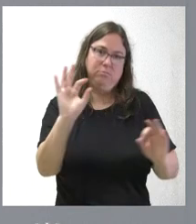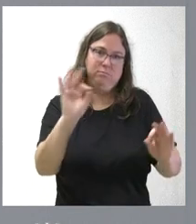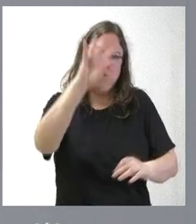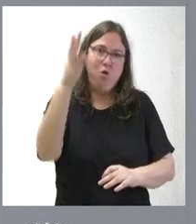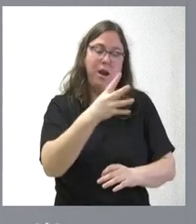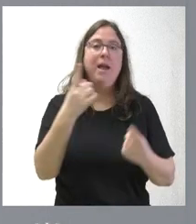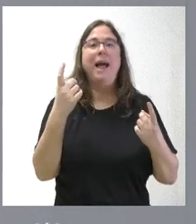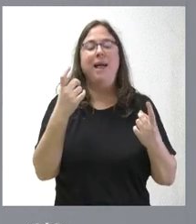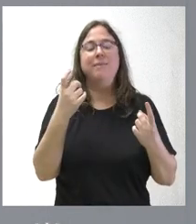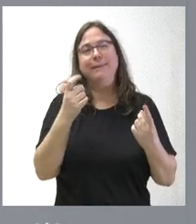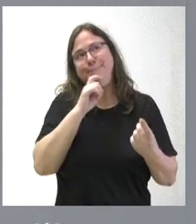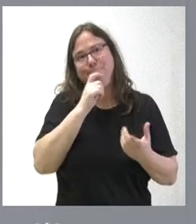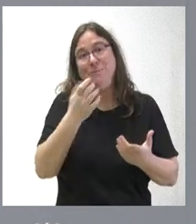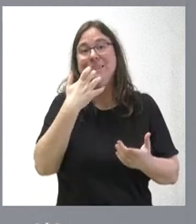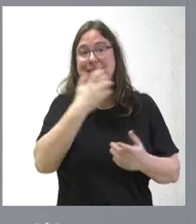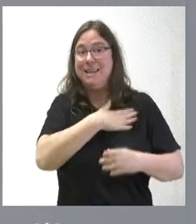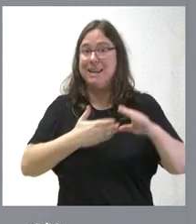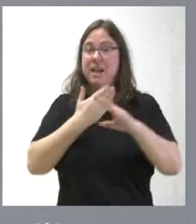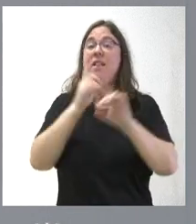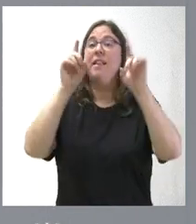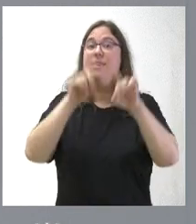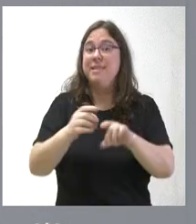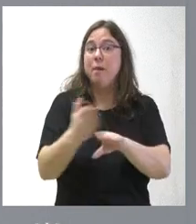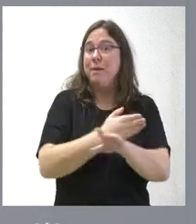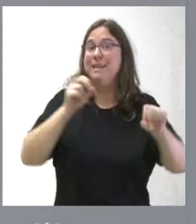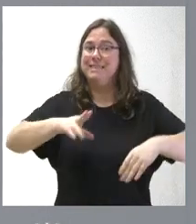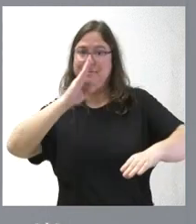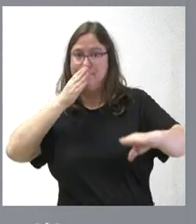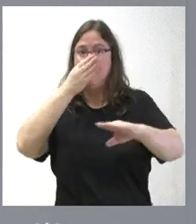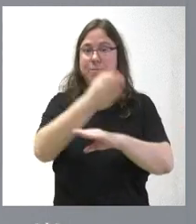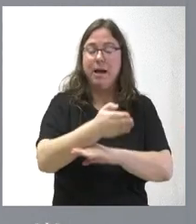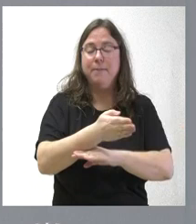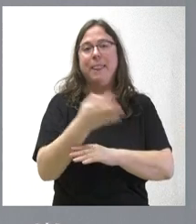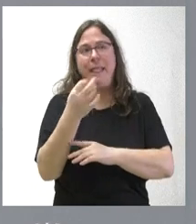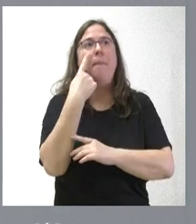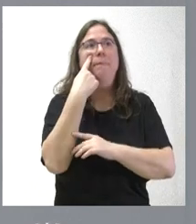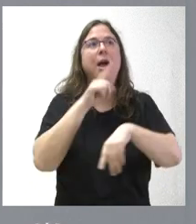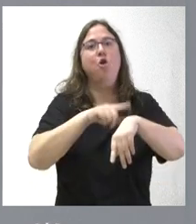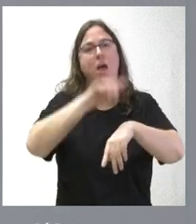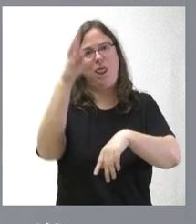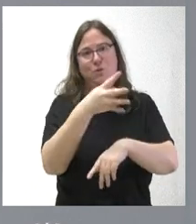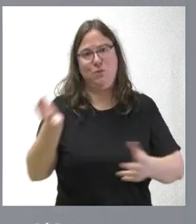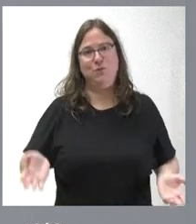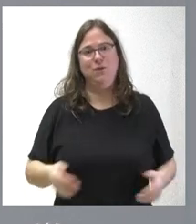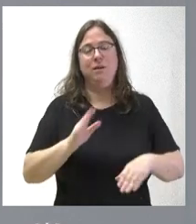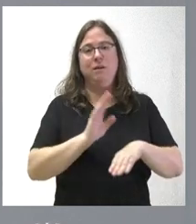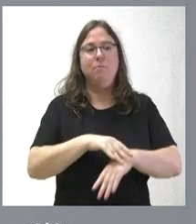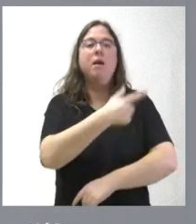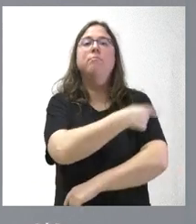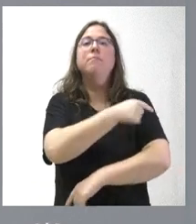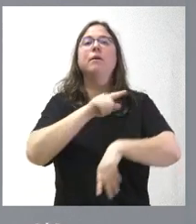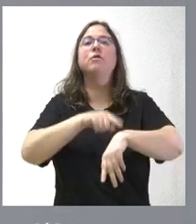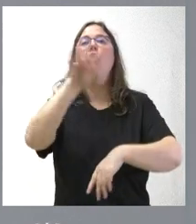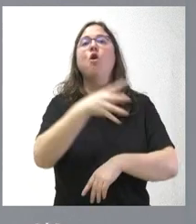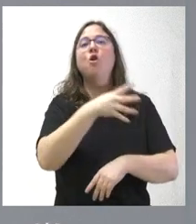tanto, lo que sí que animamos a todo el mundo que quiera ir sin cita previa a vacunarse al centro de salud es que examine los horarios de esta vacunación, que,